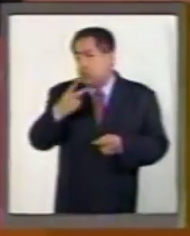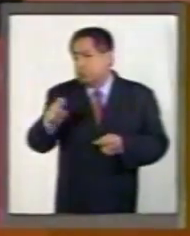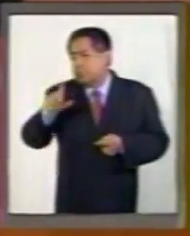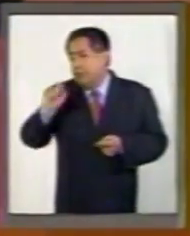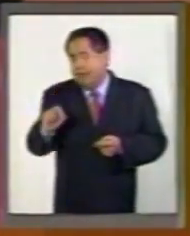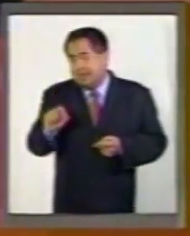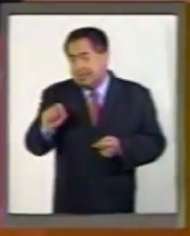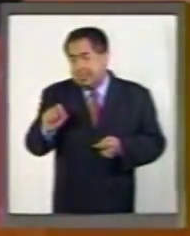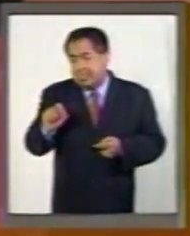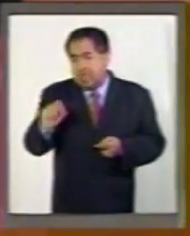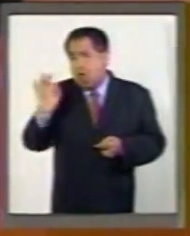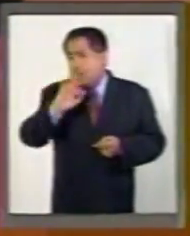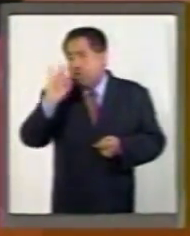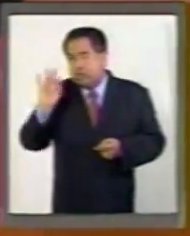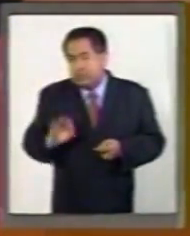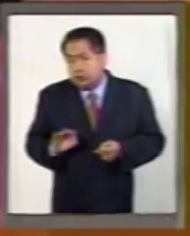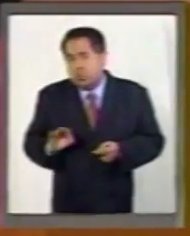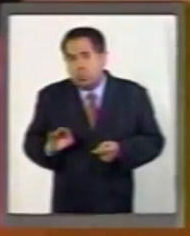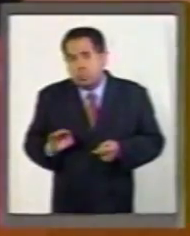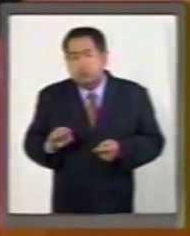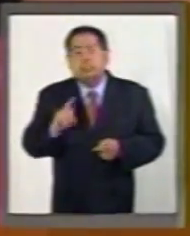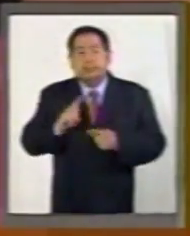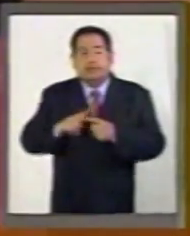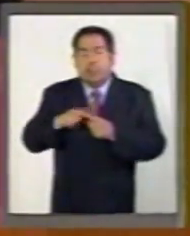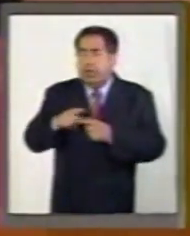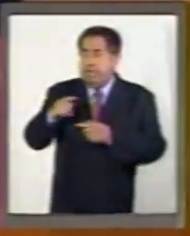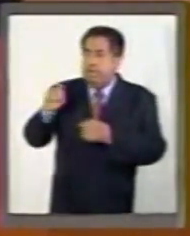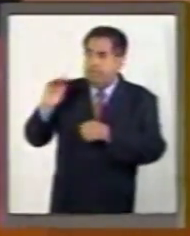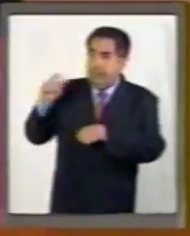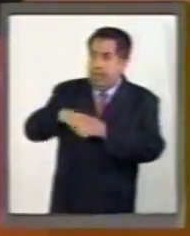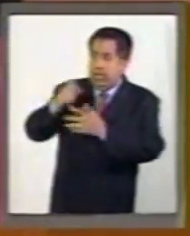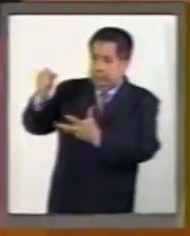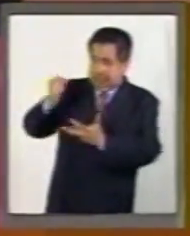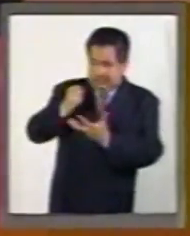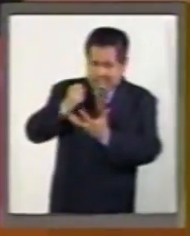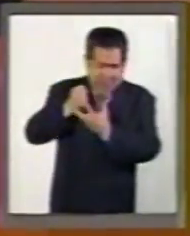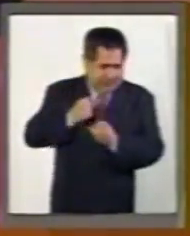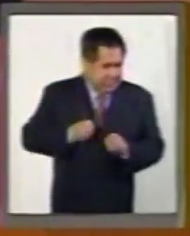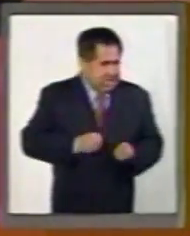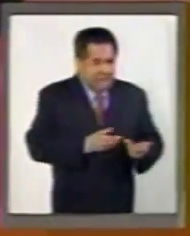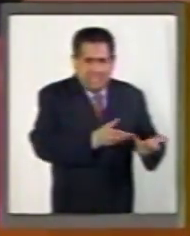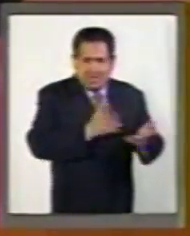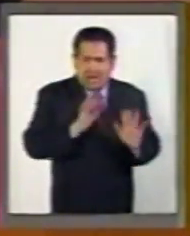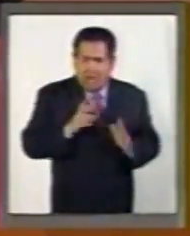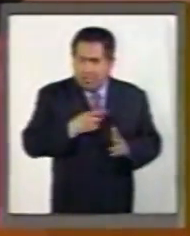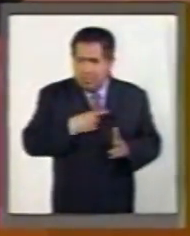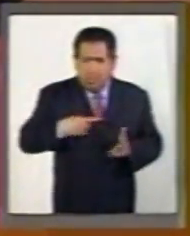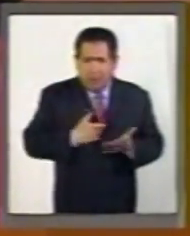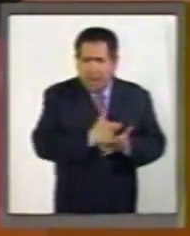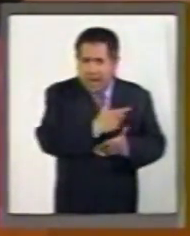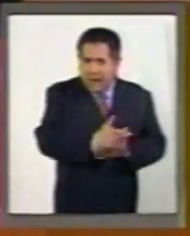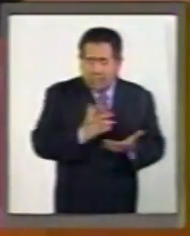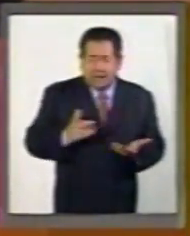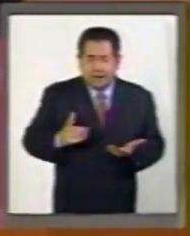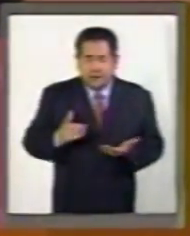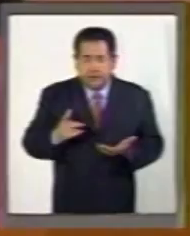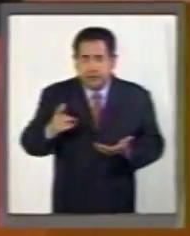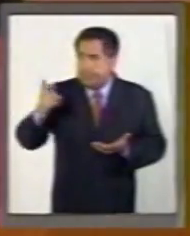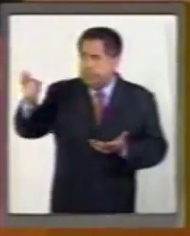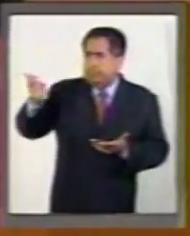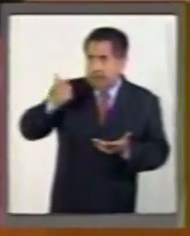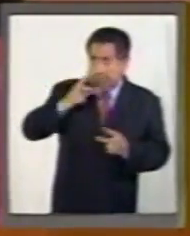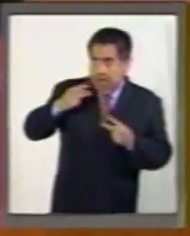% de participaciones ya están comprometidas, el gobierno federal las ha